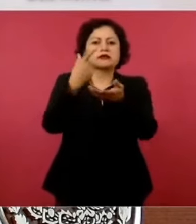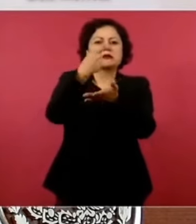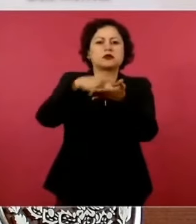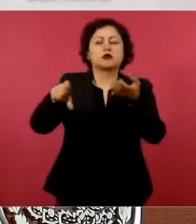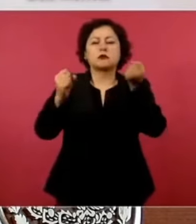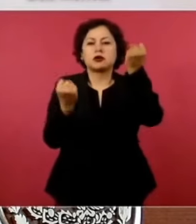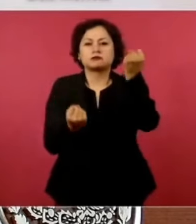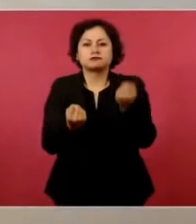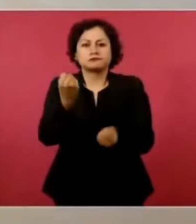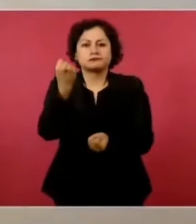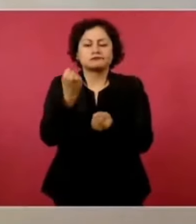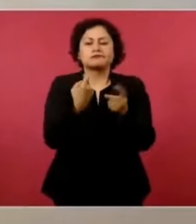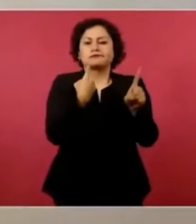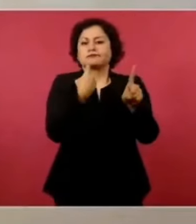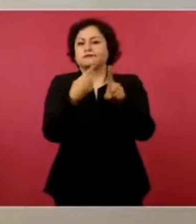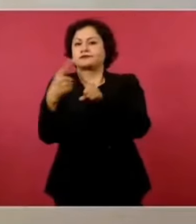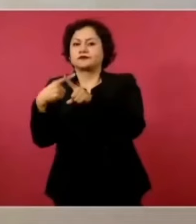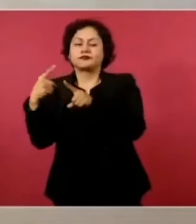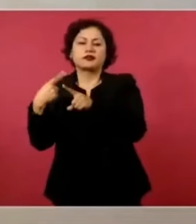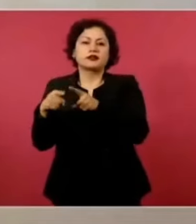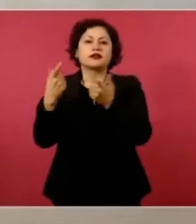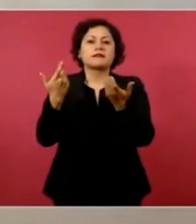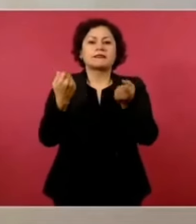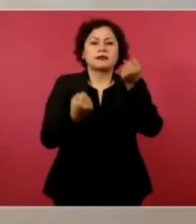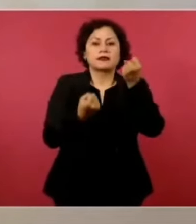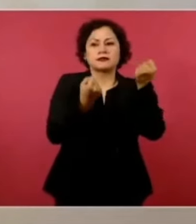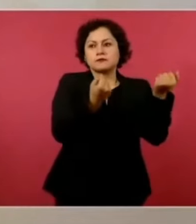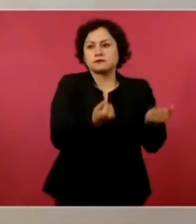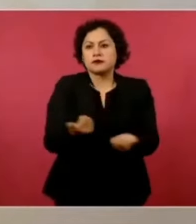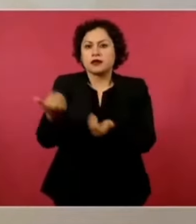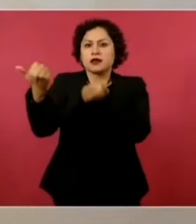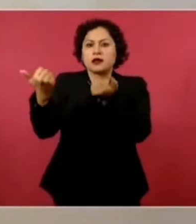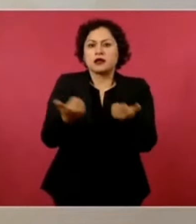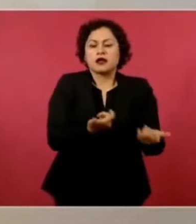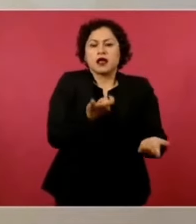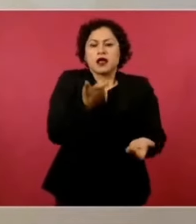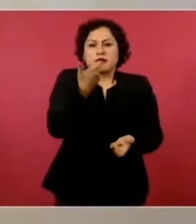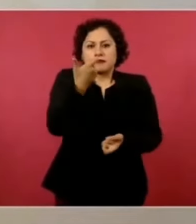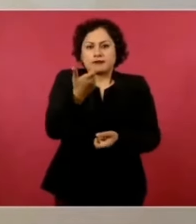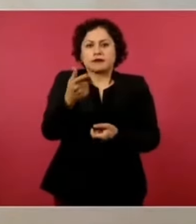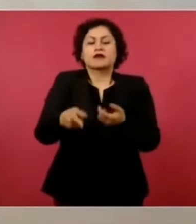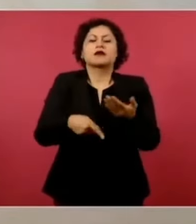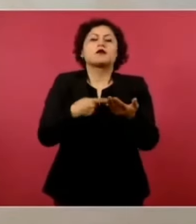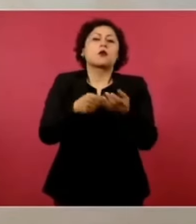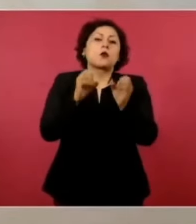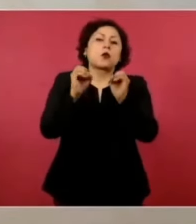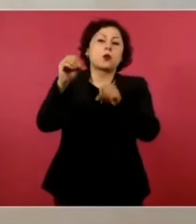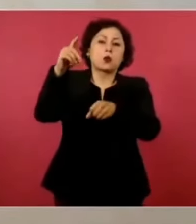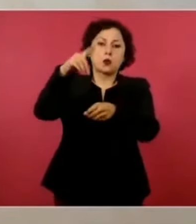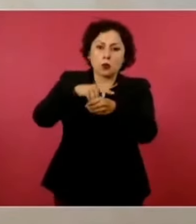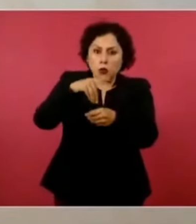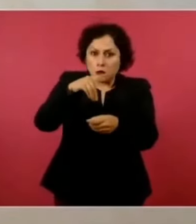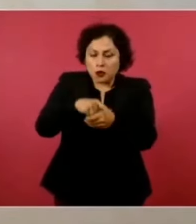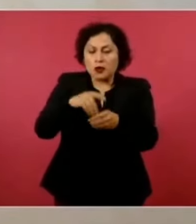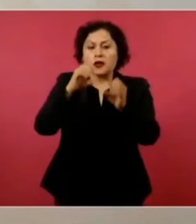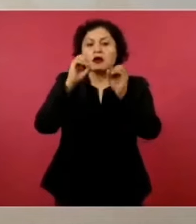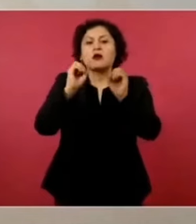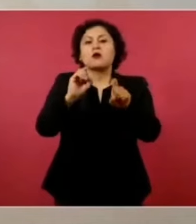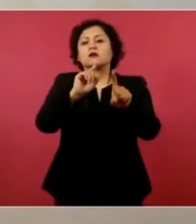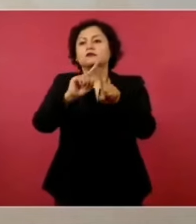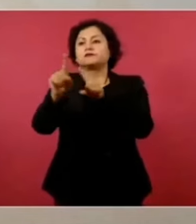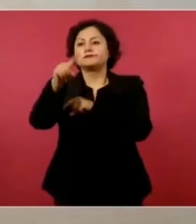servicios de blindaje, traslado y custodio de dinero, recepción de donativos, operaciones con activos